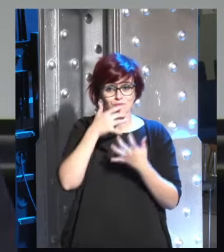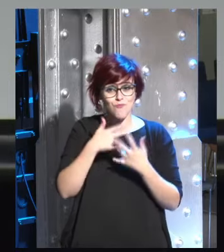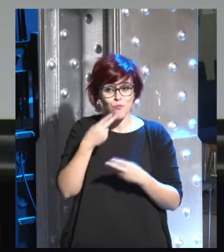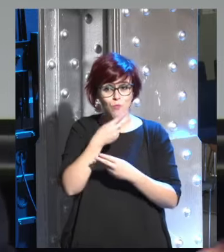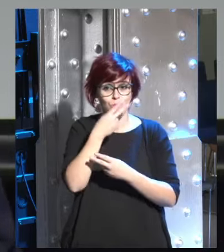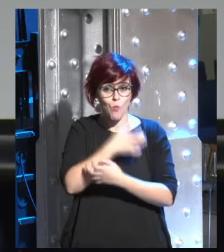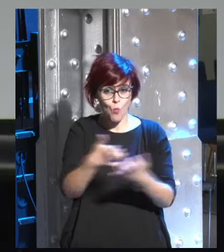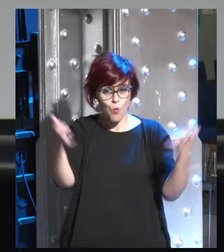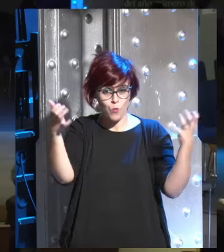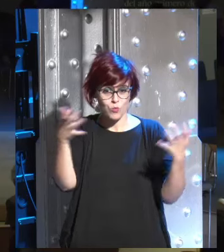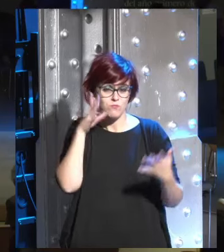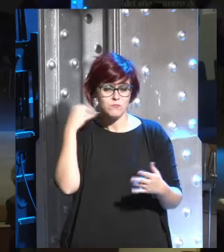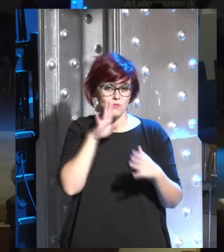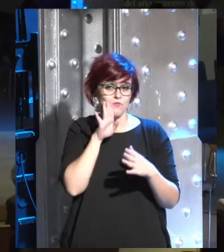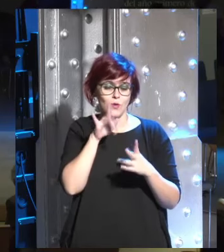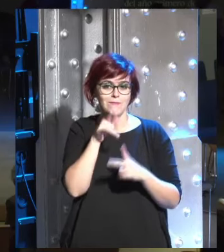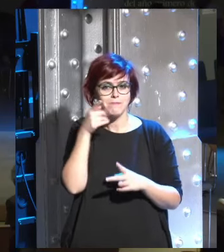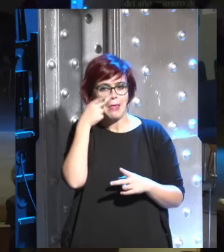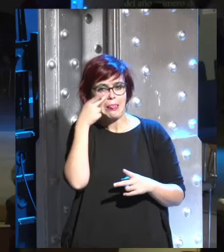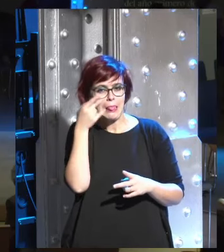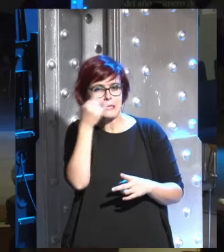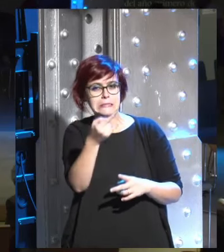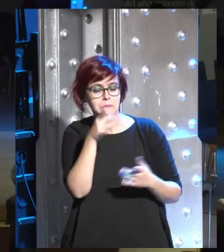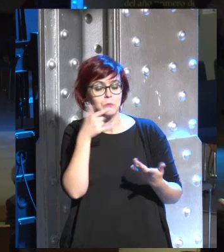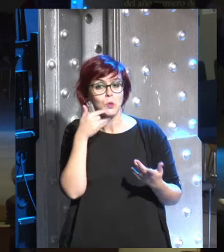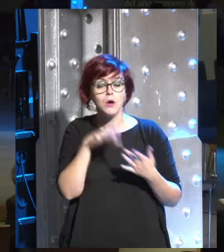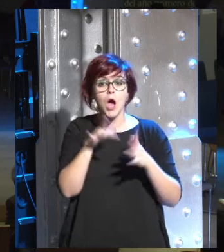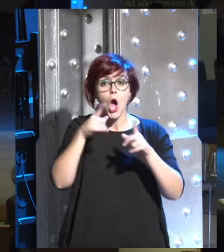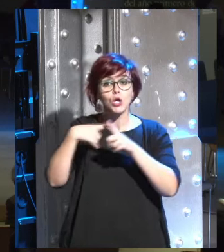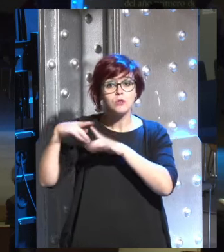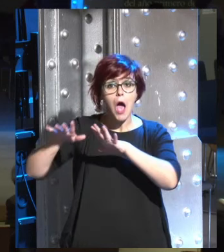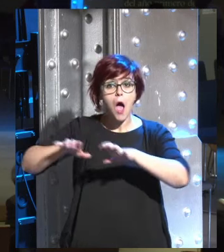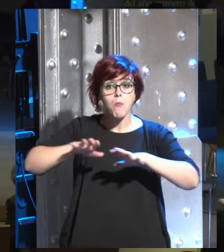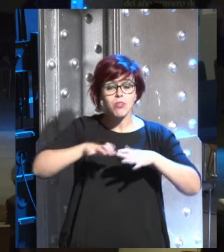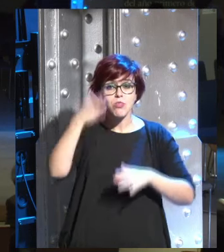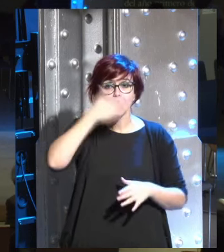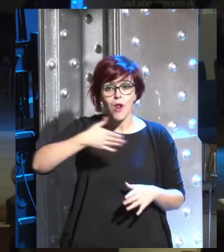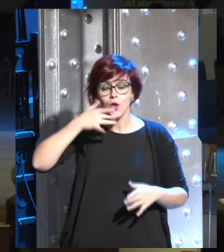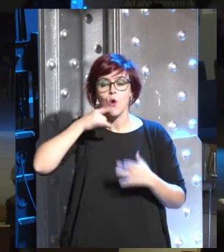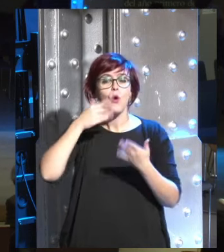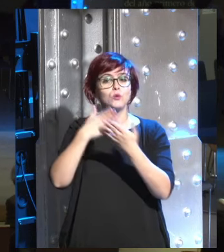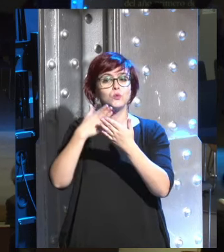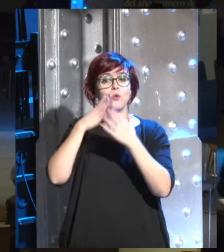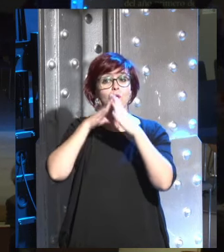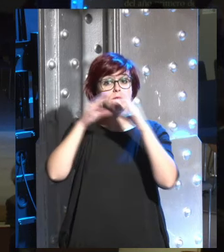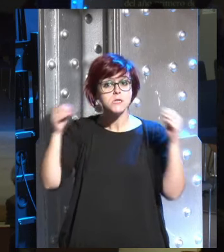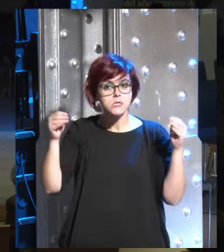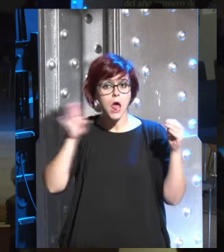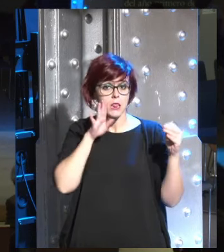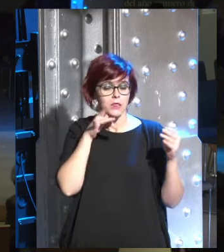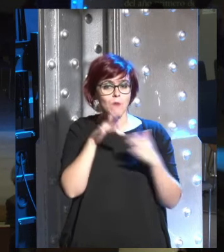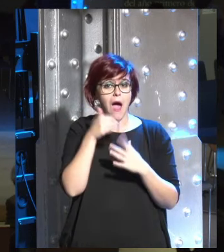y es que la mayor parte de las cosas que aprenden los chicos en el colegio o los estudiantes en la universidad